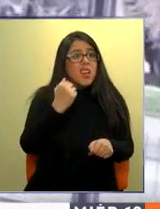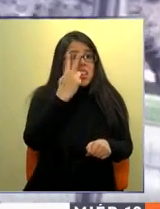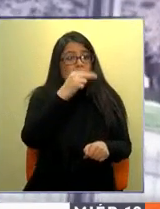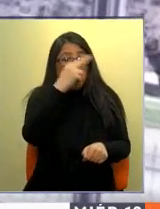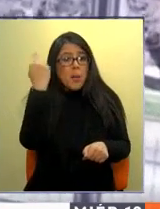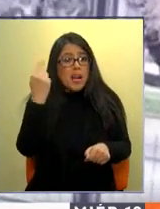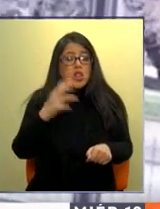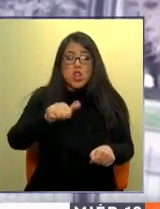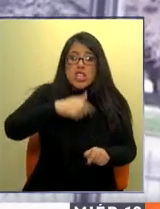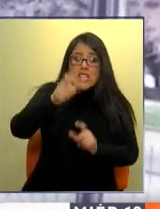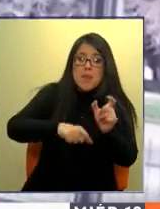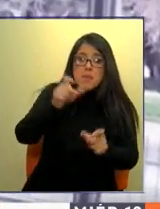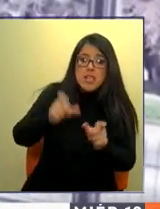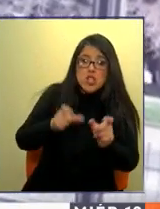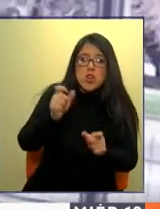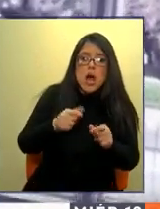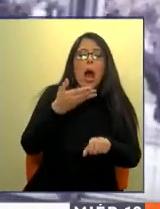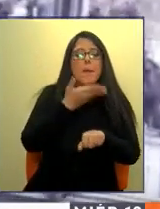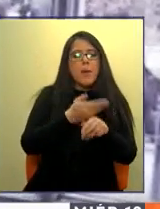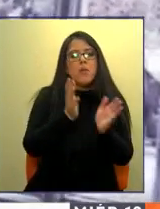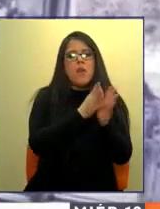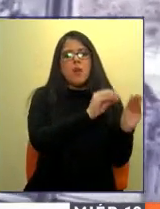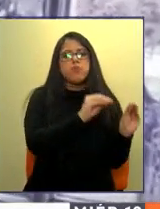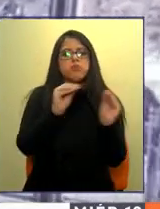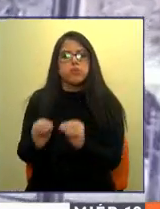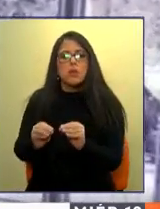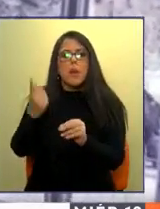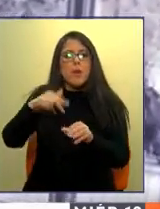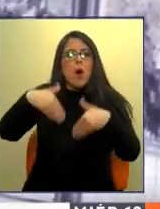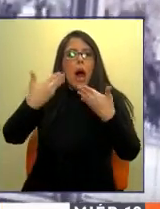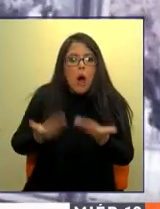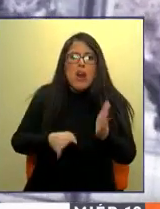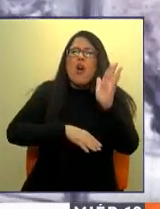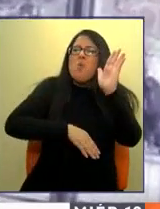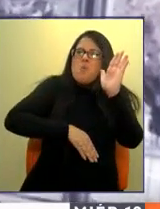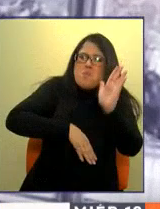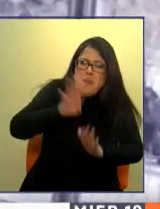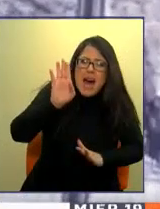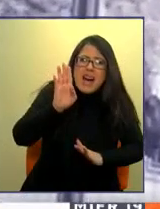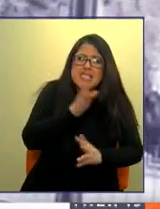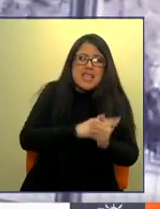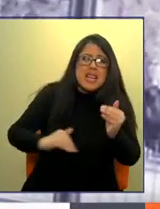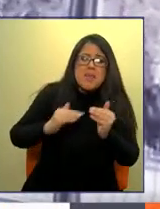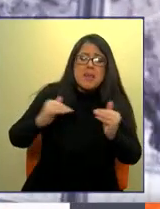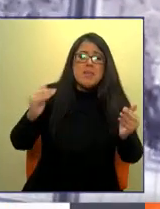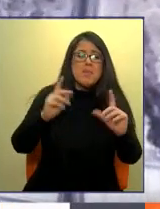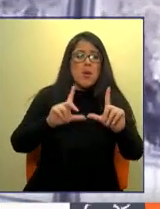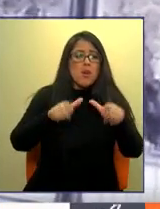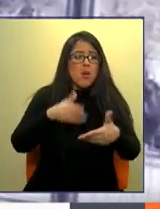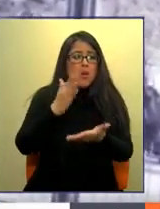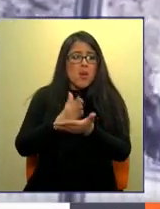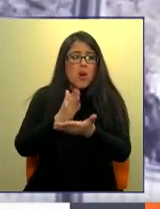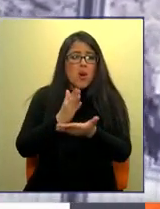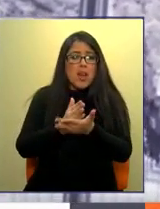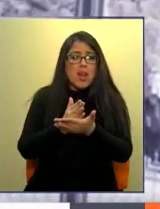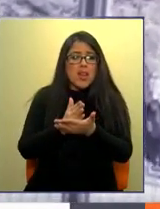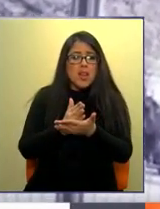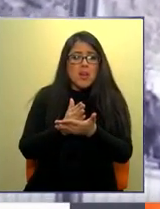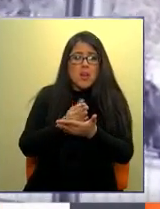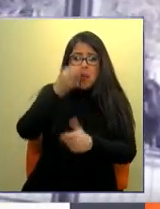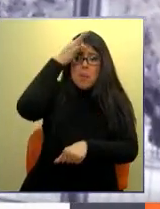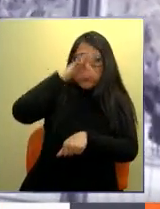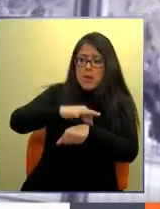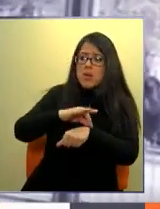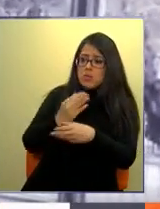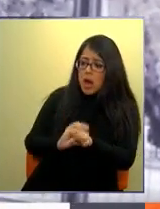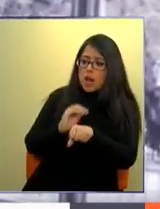Y hoy día con 15.869 casos activos. El mismo Colegio Médico recomienda hacer el plebiscito.